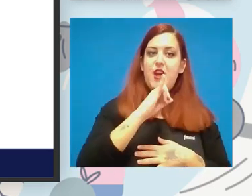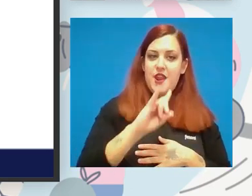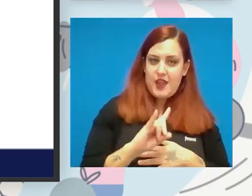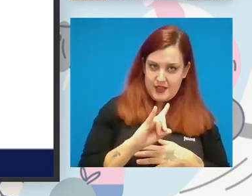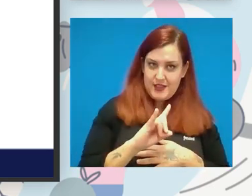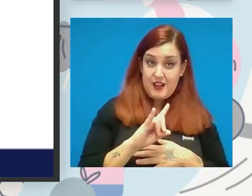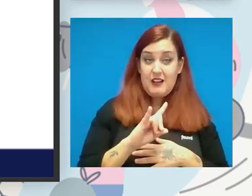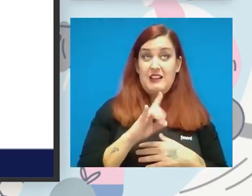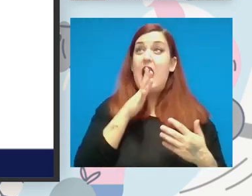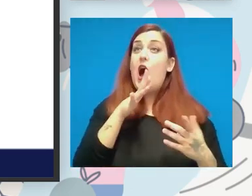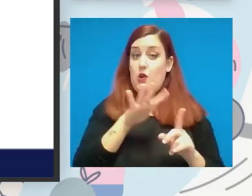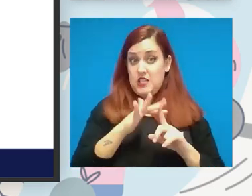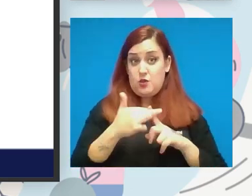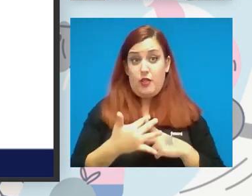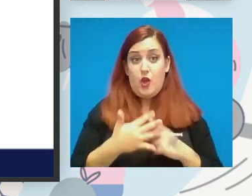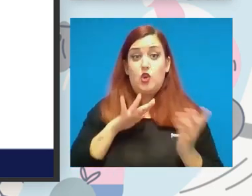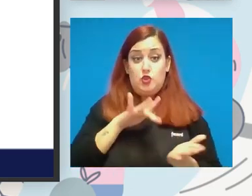la situación en la cual nos encontramos